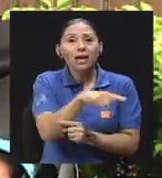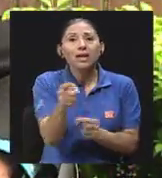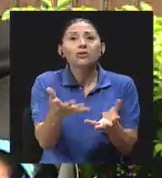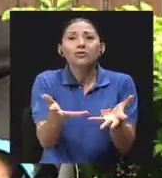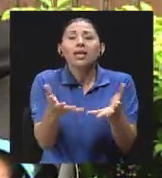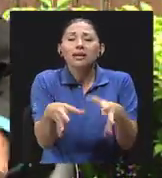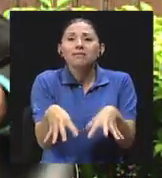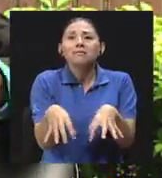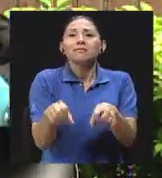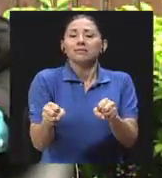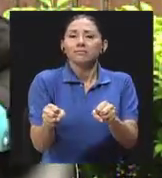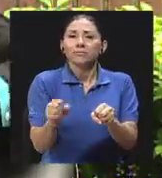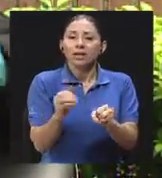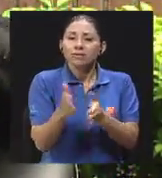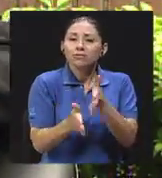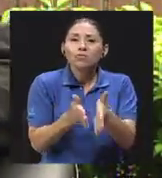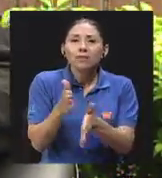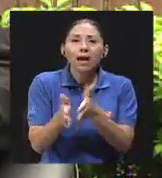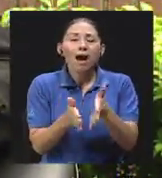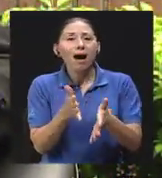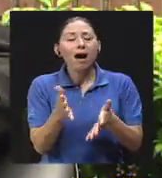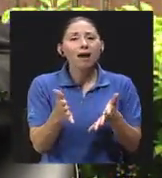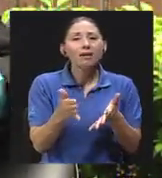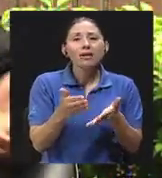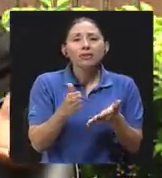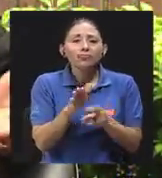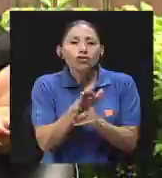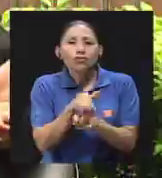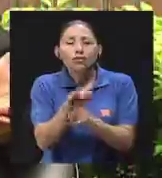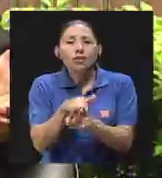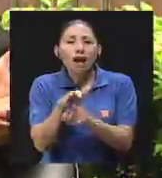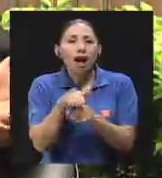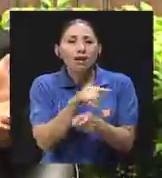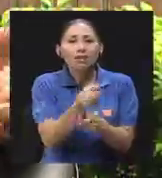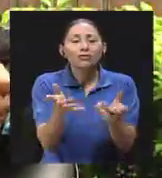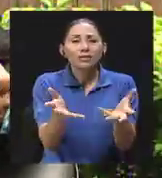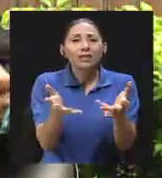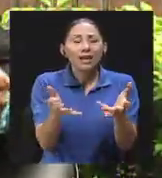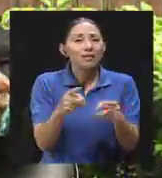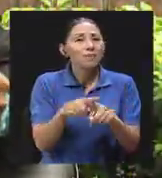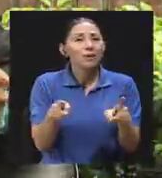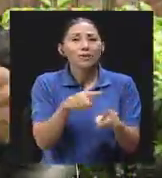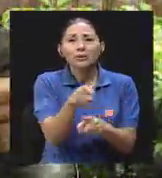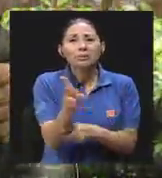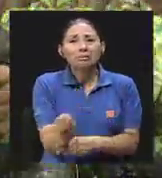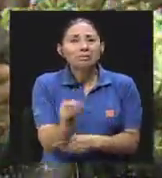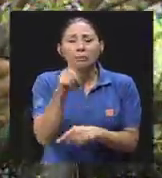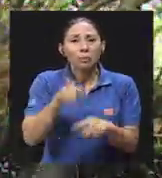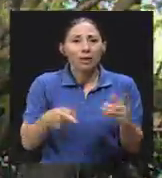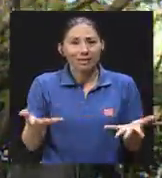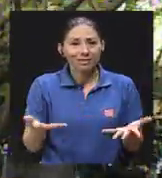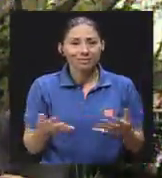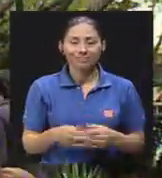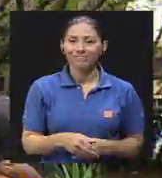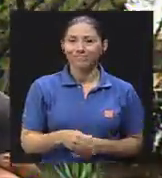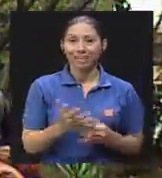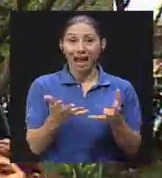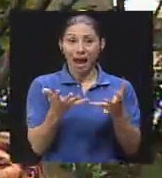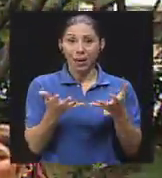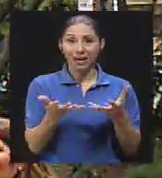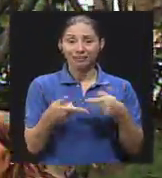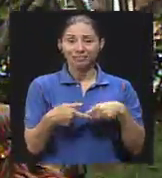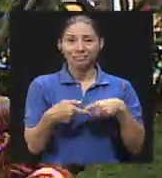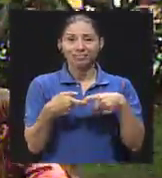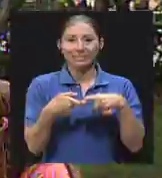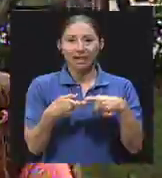de paternidad. Quieren cuidar, quieren chinear, pero no pueden. Quiero detenerme en este punto porque muchas veces las